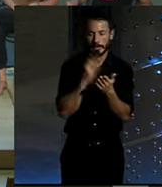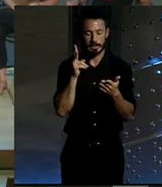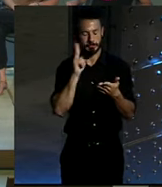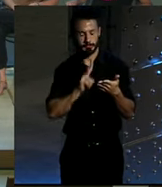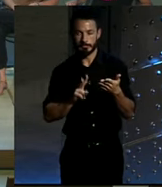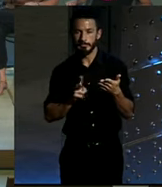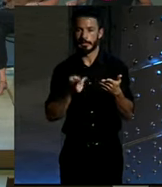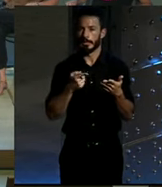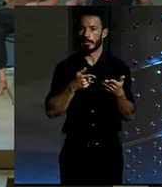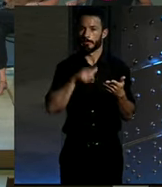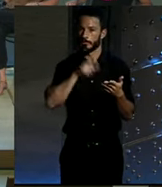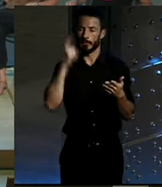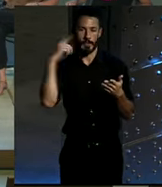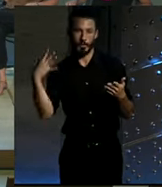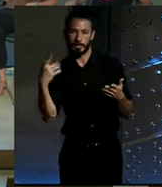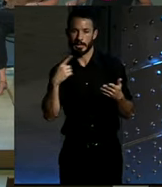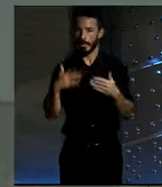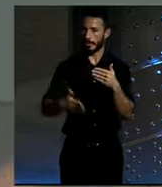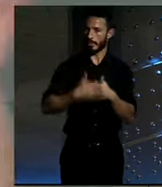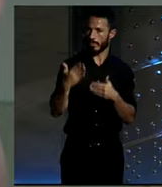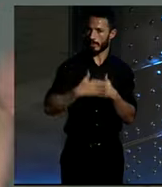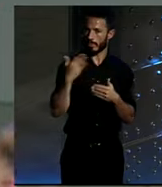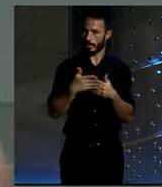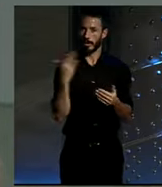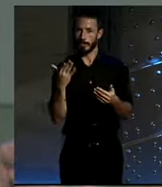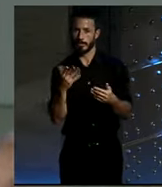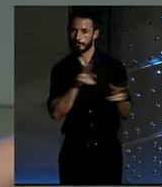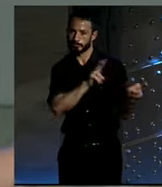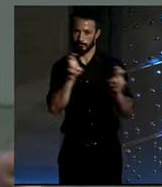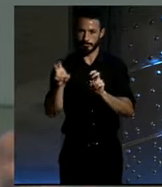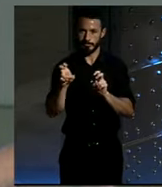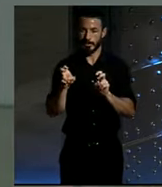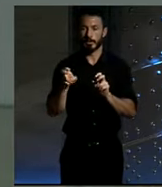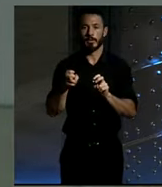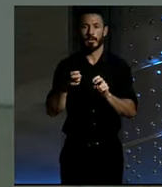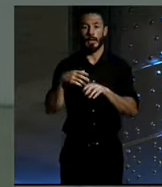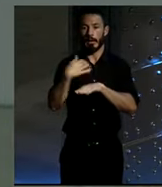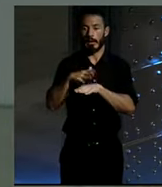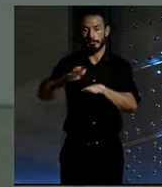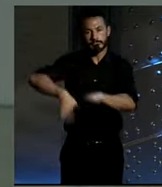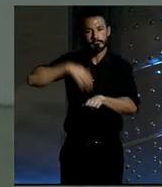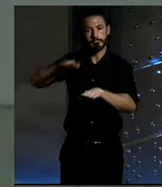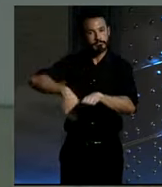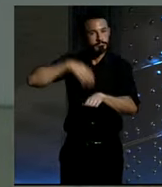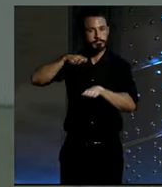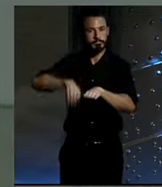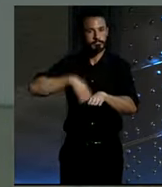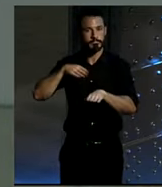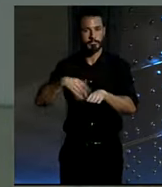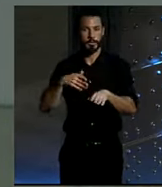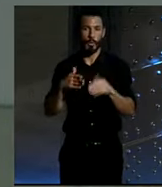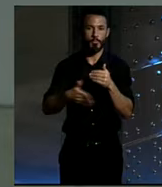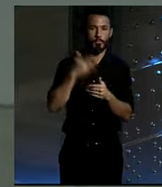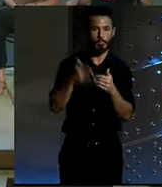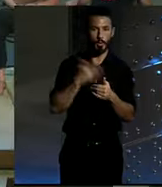celebridades que van marcando las tendencias recorriendo en patinete sus trayectos diarios. Pero, bueno, de Lo llevan claro